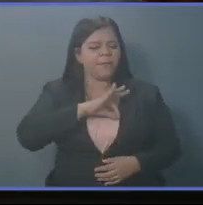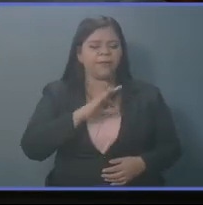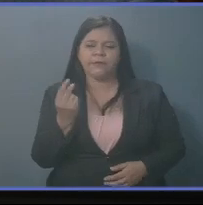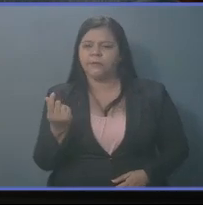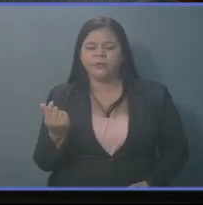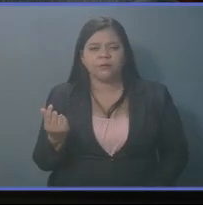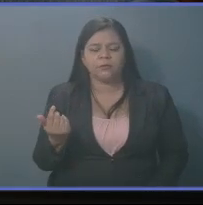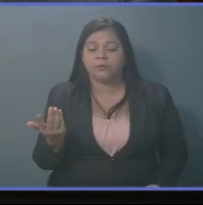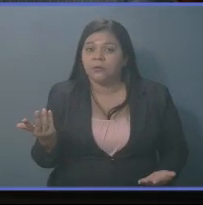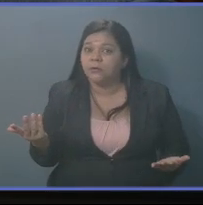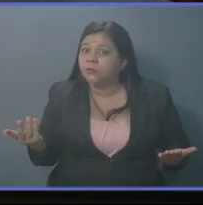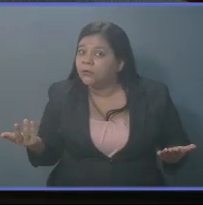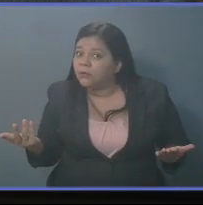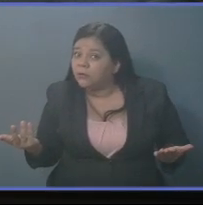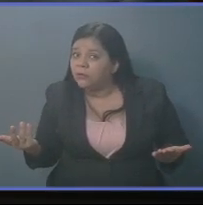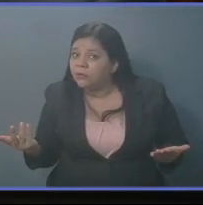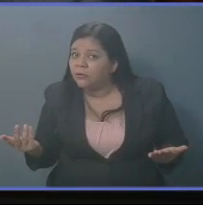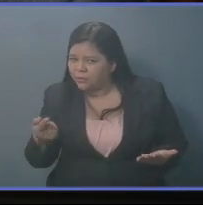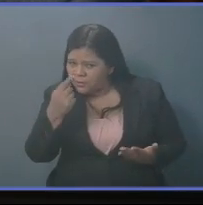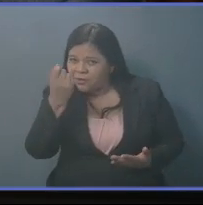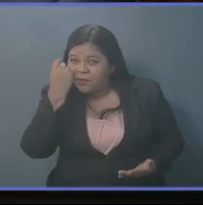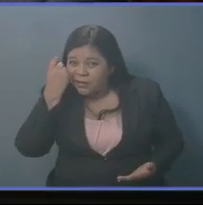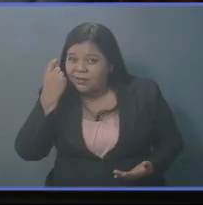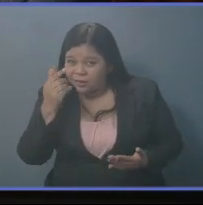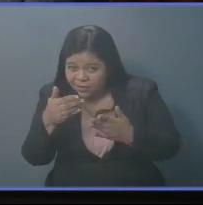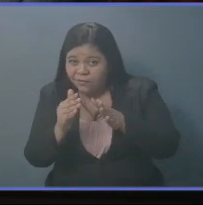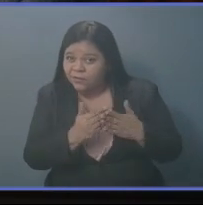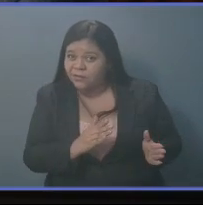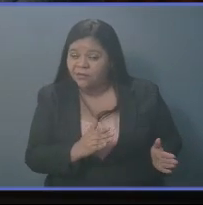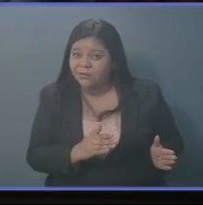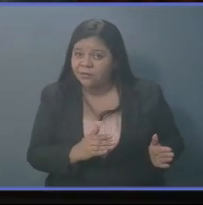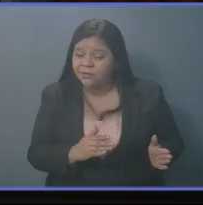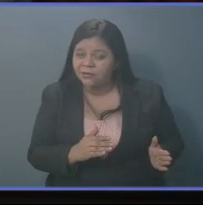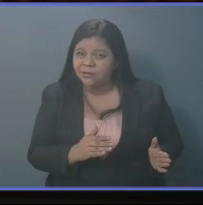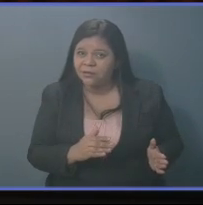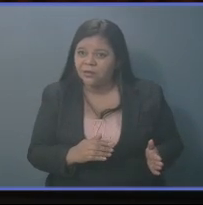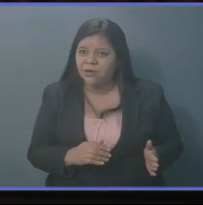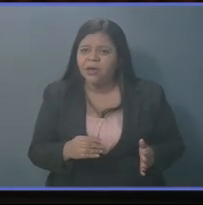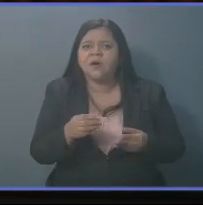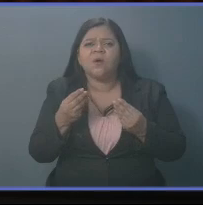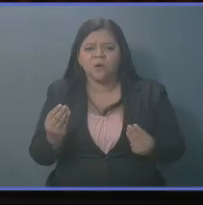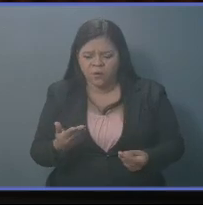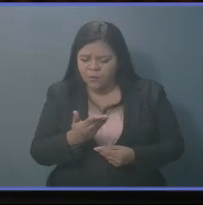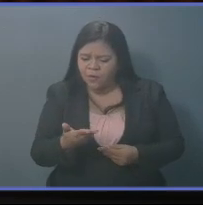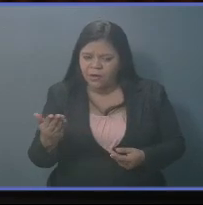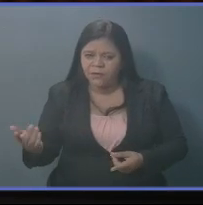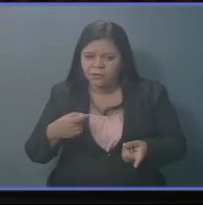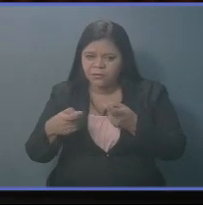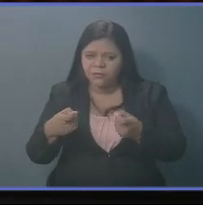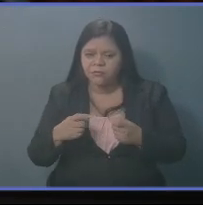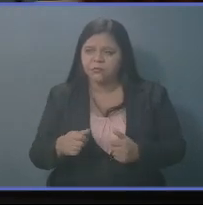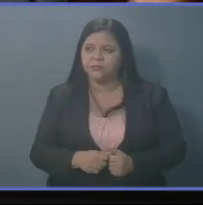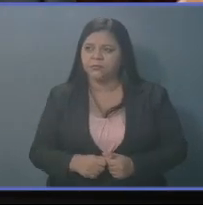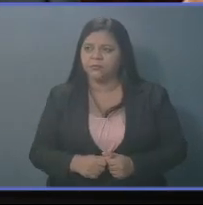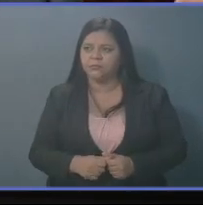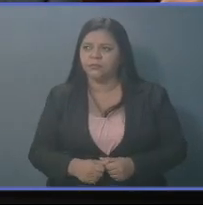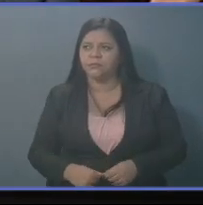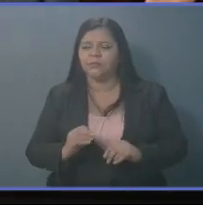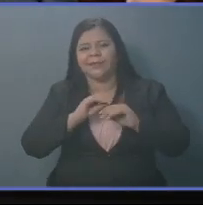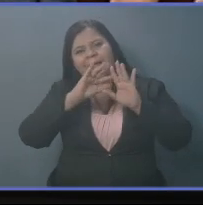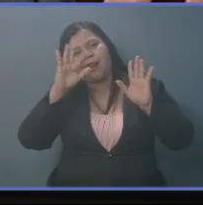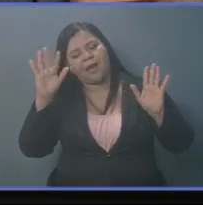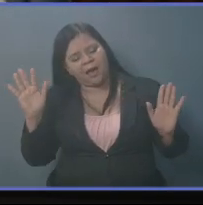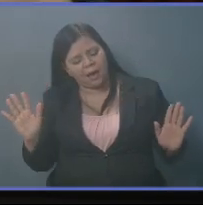Se dan cuenta la diferencia de cómo se manejan las cosas. Y por supuesto